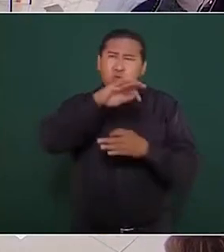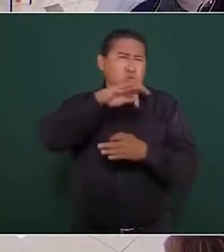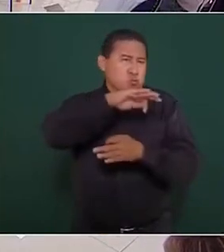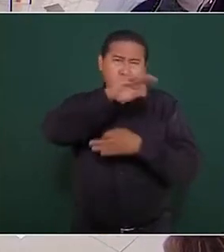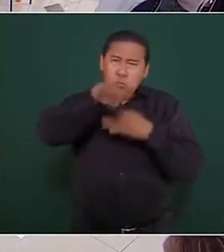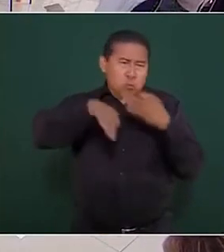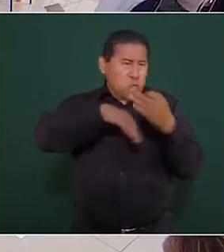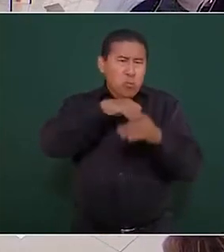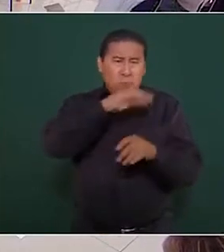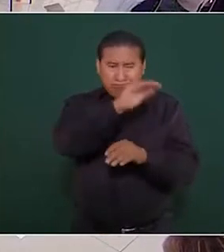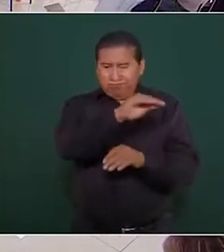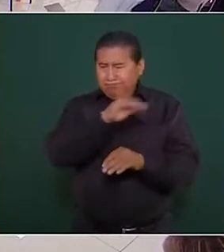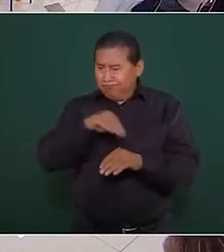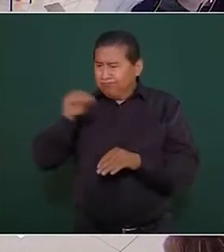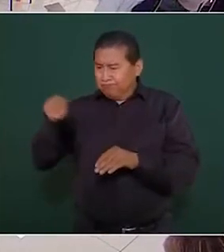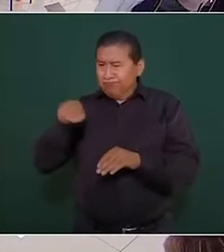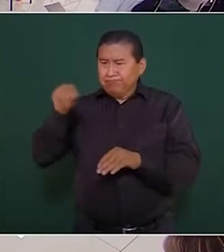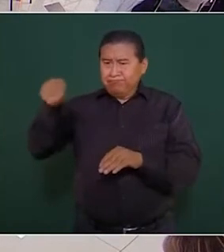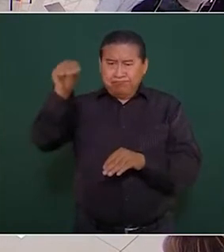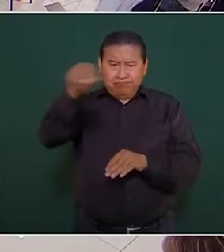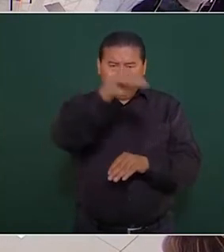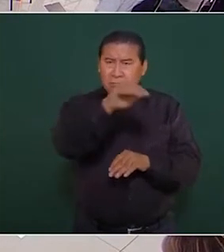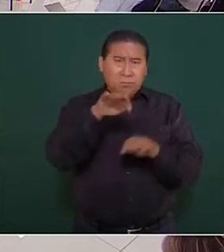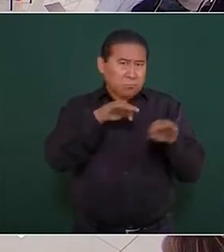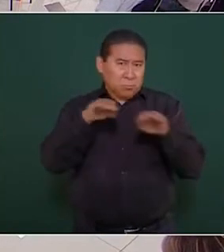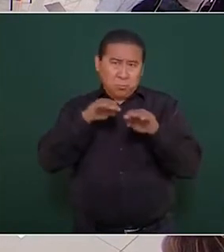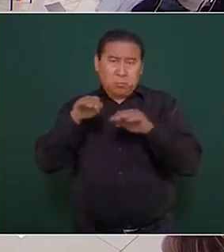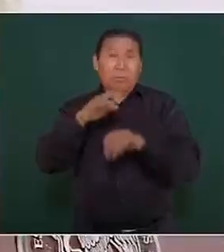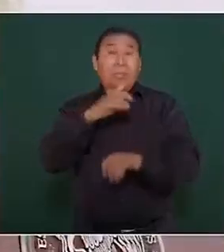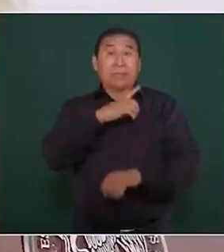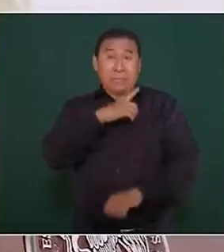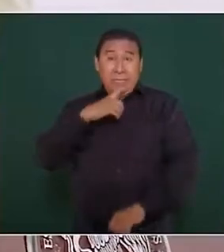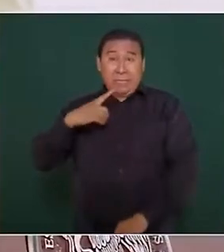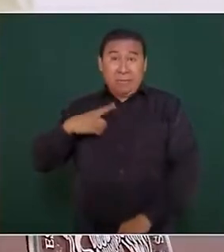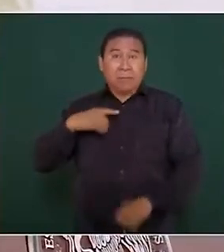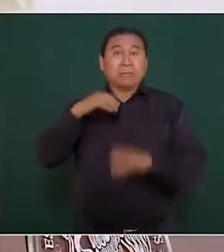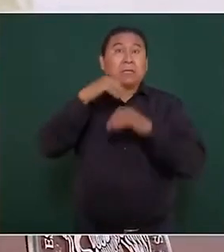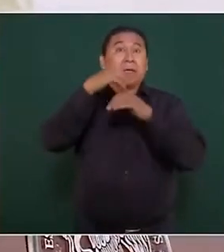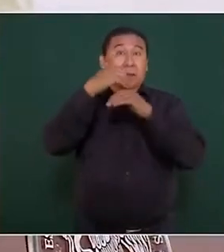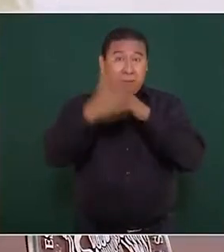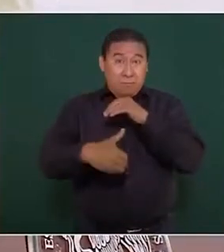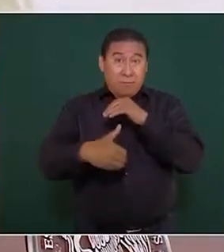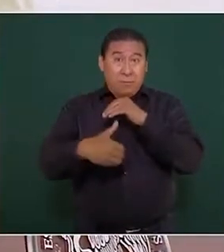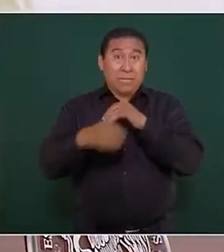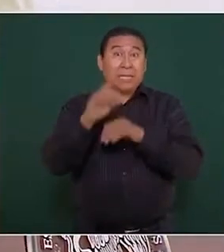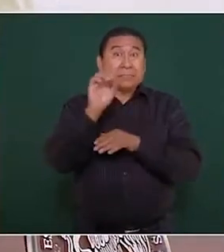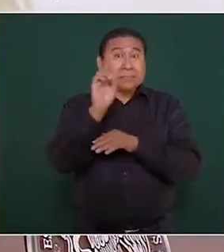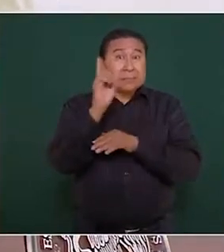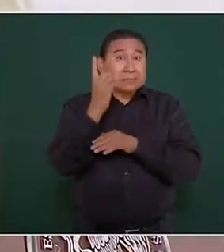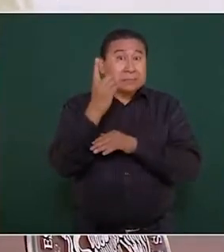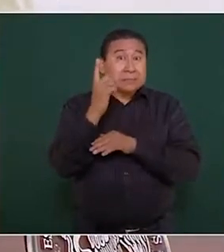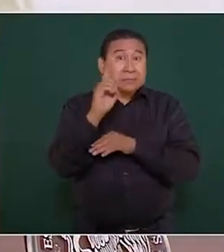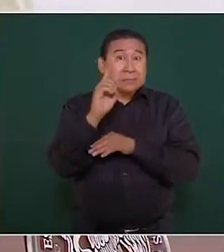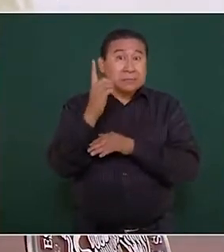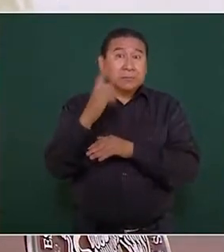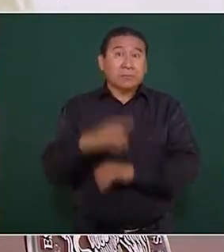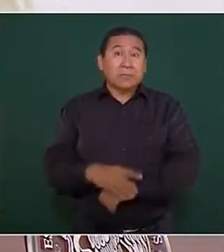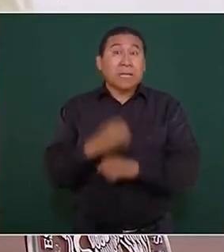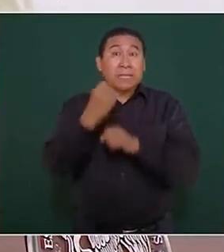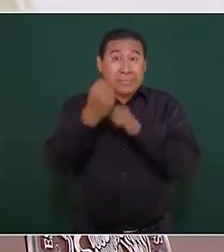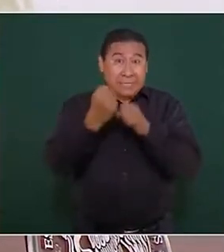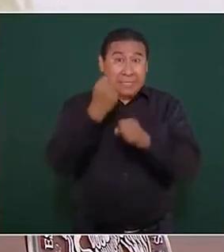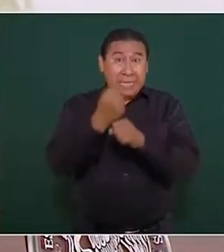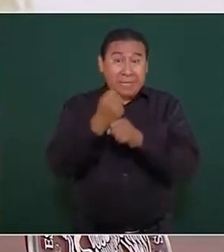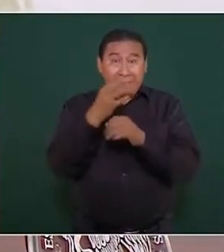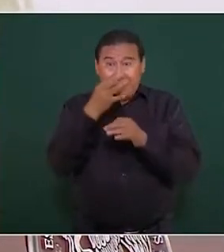tramos, porque debemos de terminar en diciembre del año